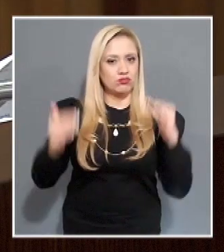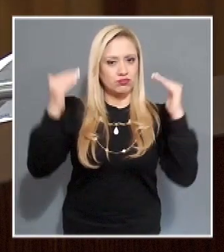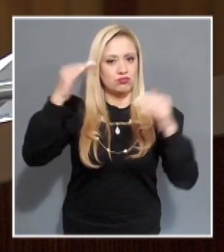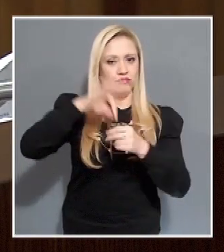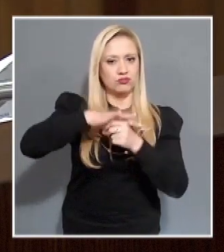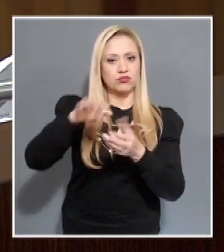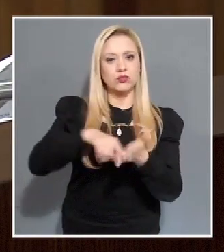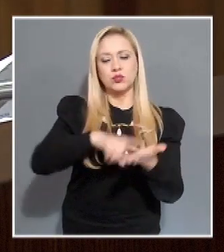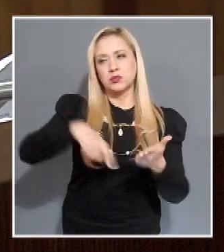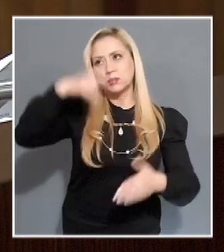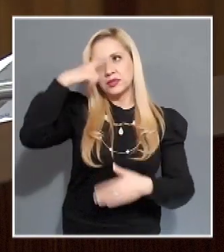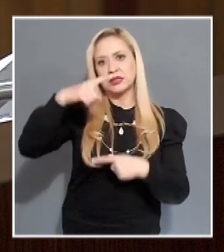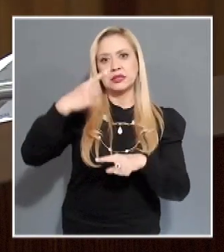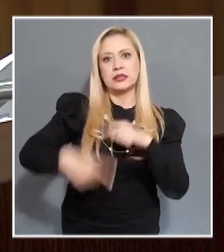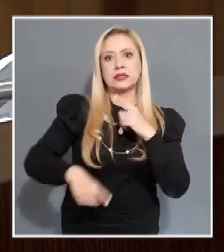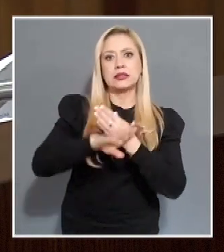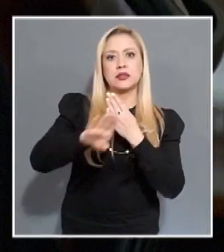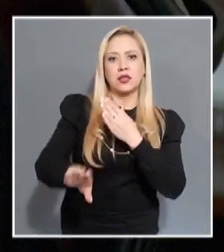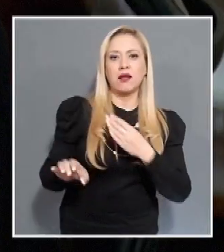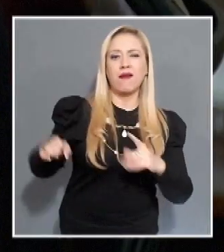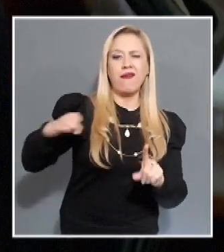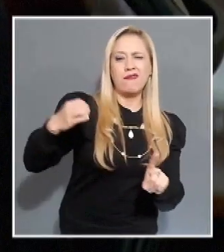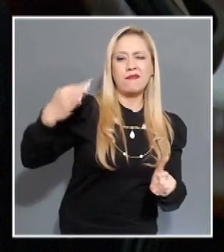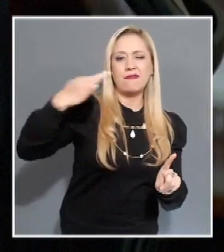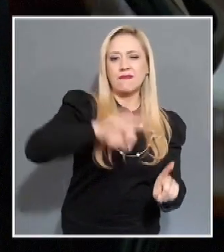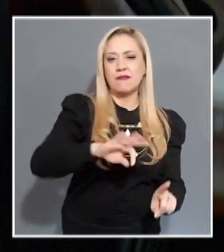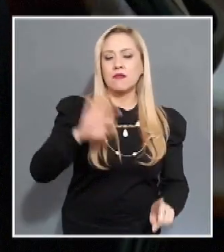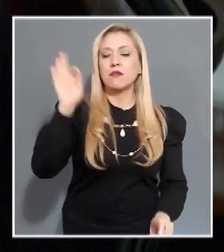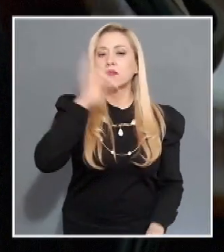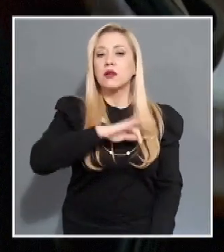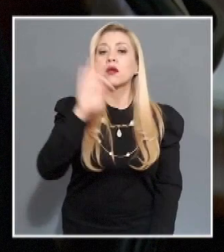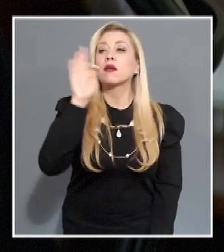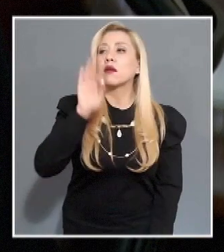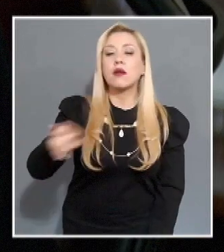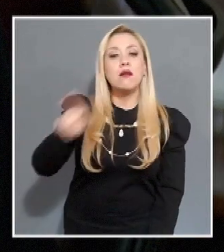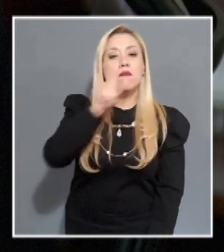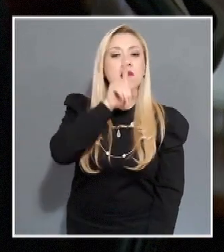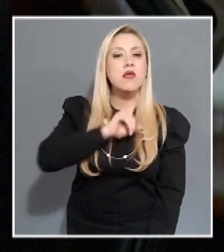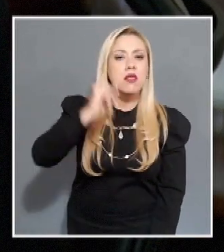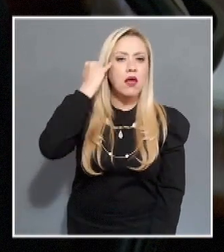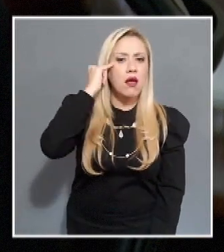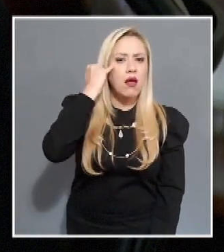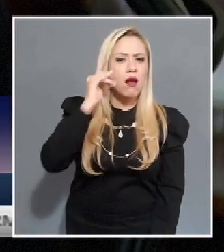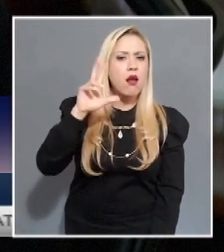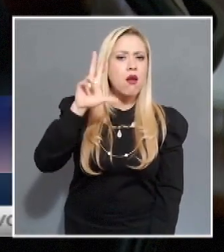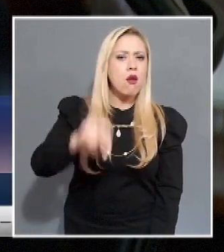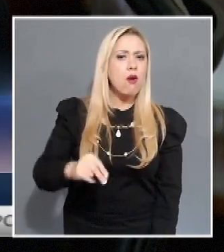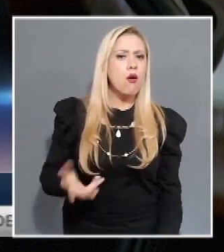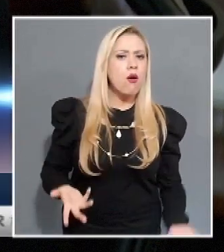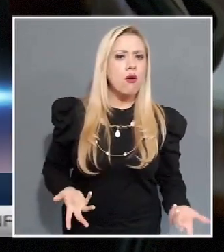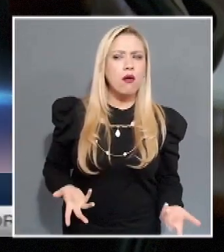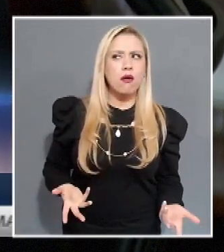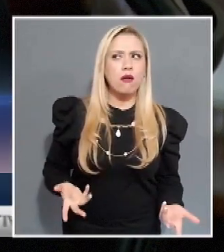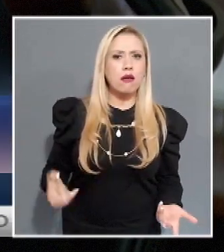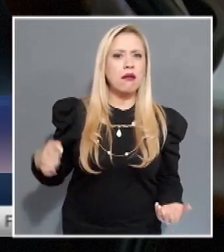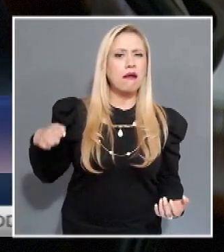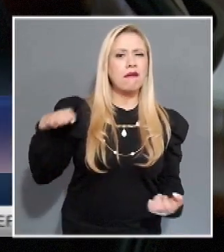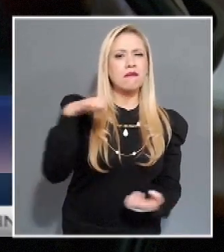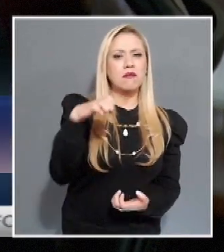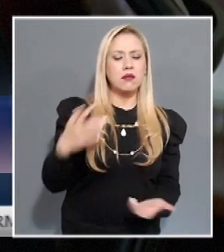que en realidad no son indígenas. Se tratan de lo mismo, de criterios vagos y ambiguos